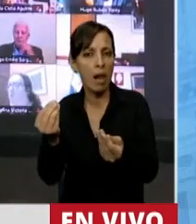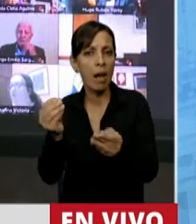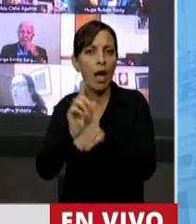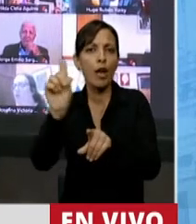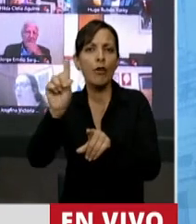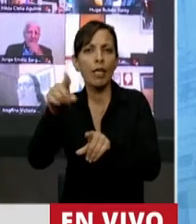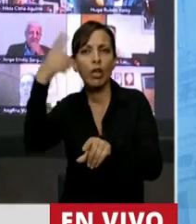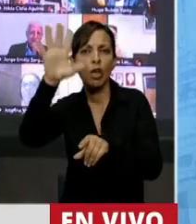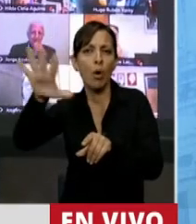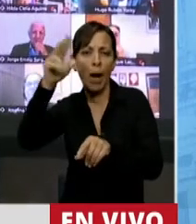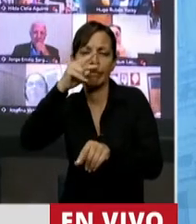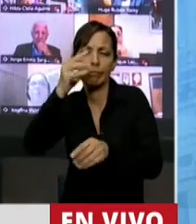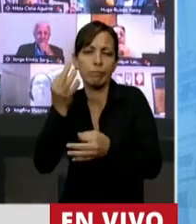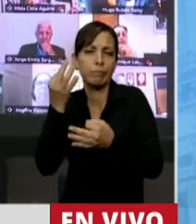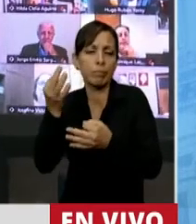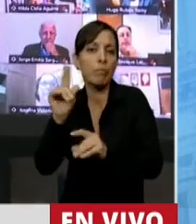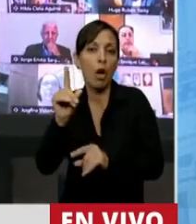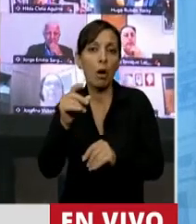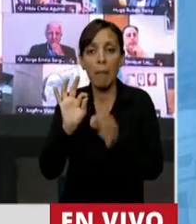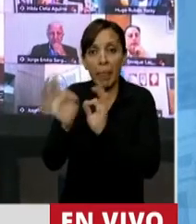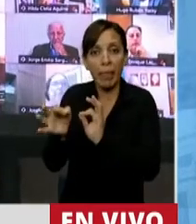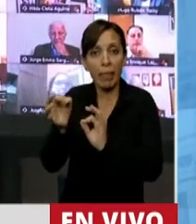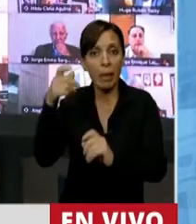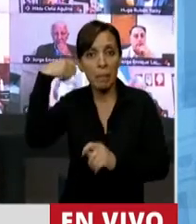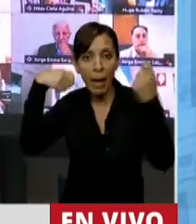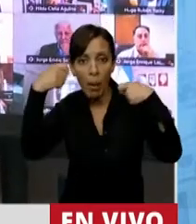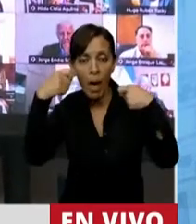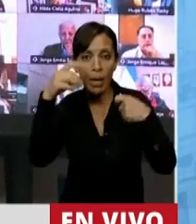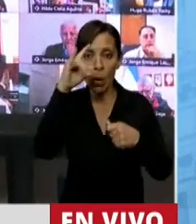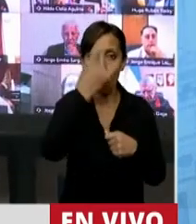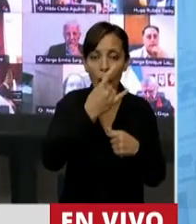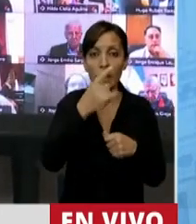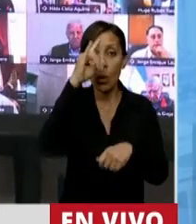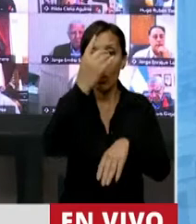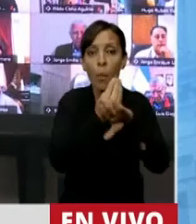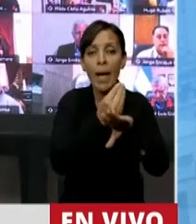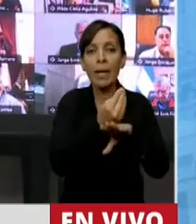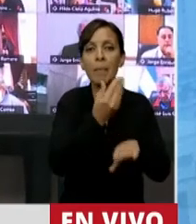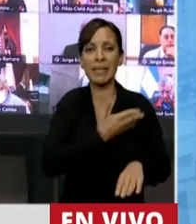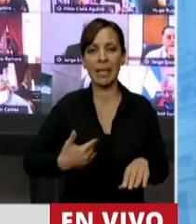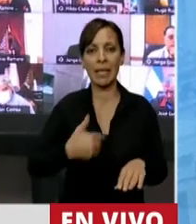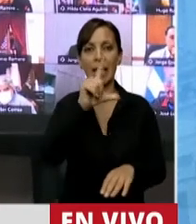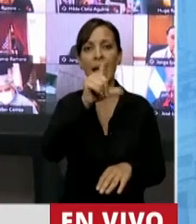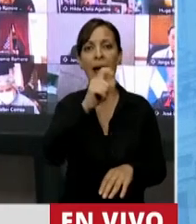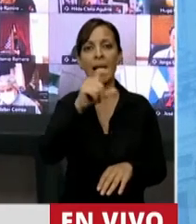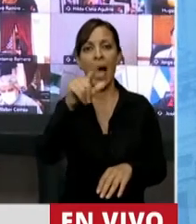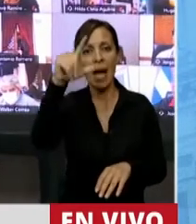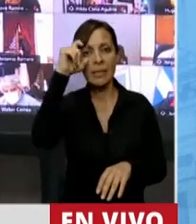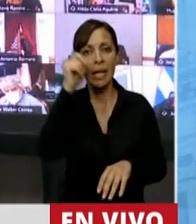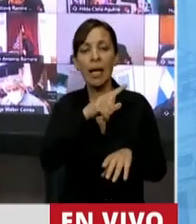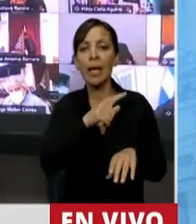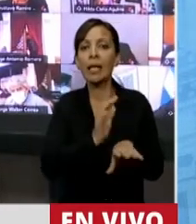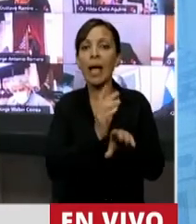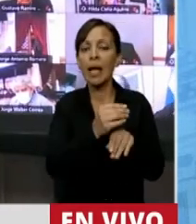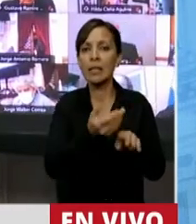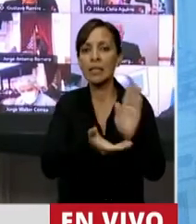escandinavos ni lugares sofisticados, son acá nomás, Paraguay y Uruguay. Uruguay con un presidente, Luis Lacalle, que le saca la pata a